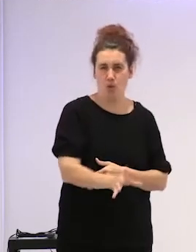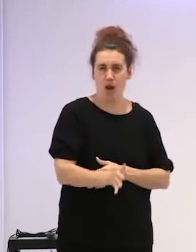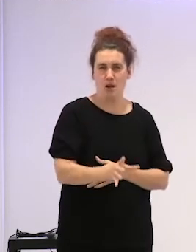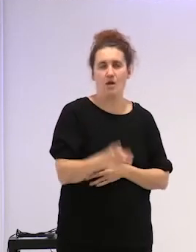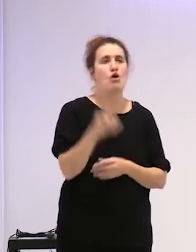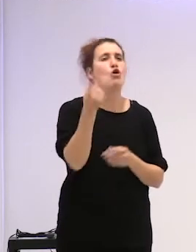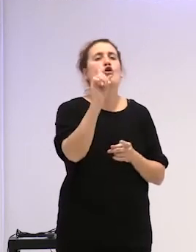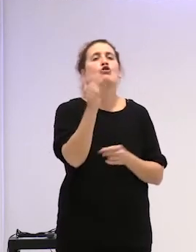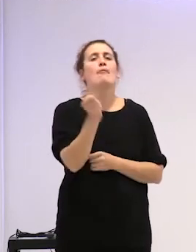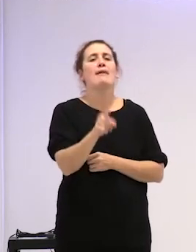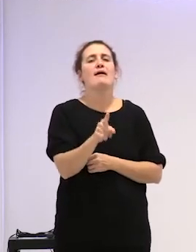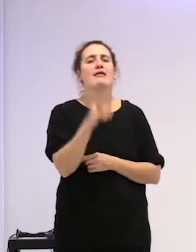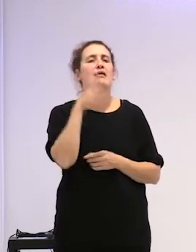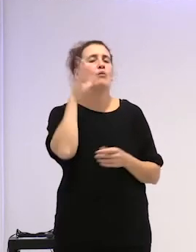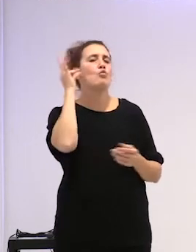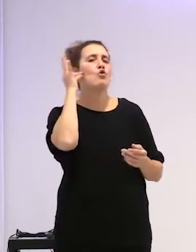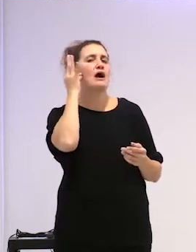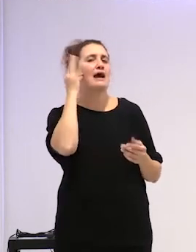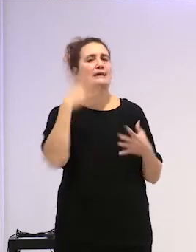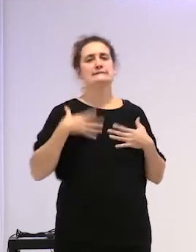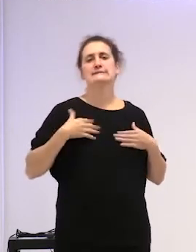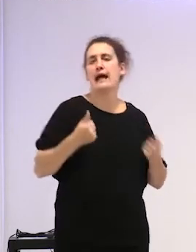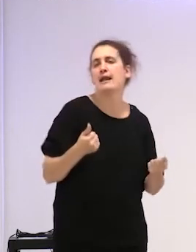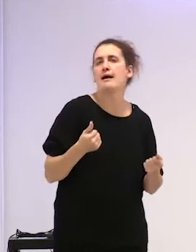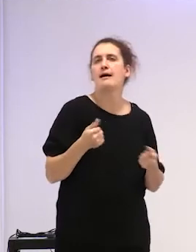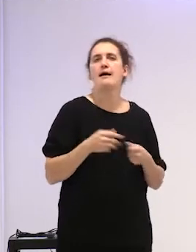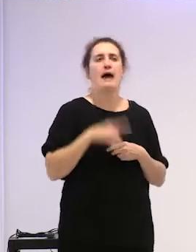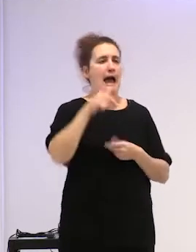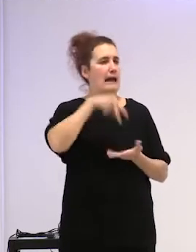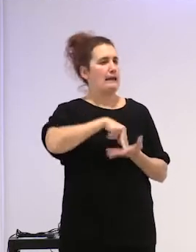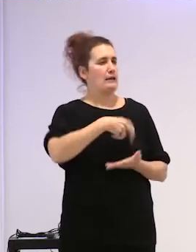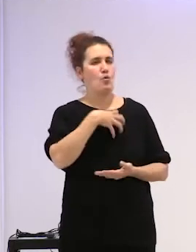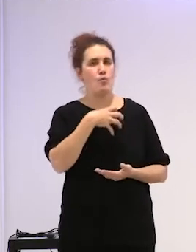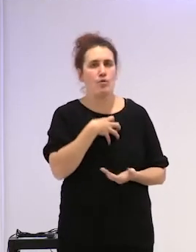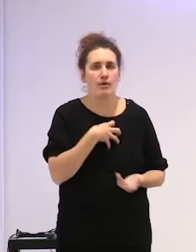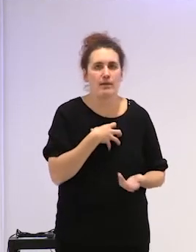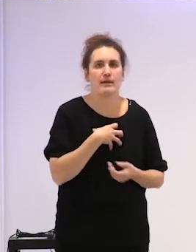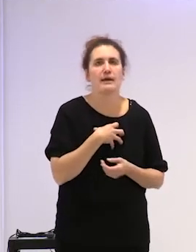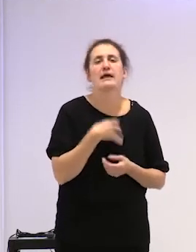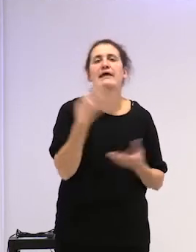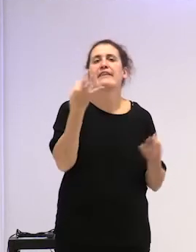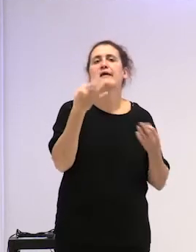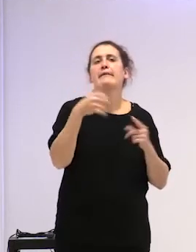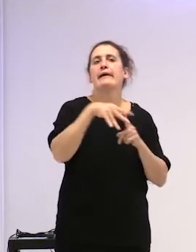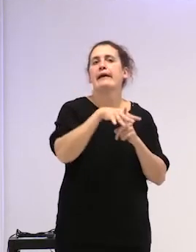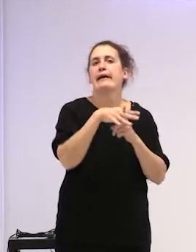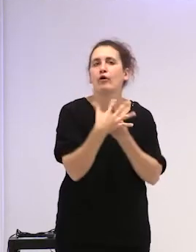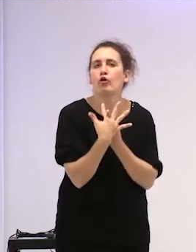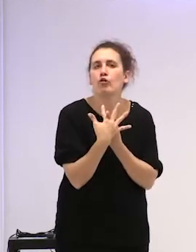sana, no puede estar aquí, tiene que estar en un contexto